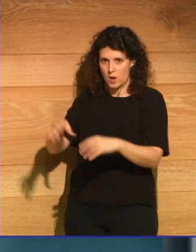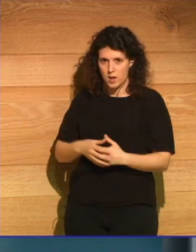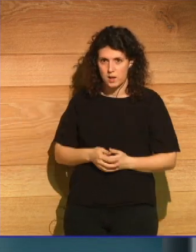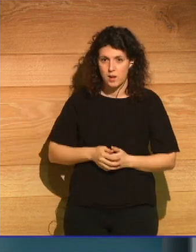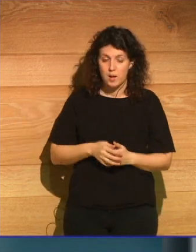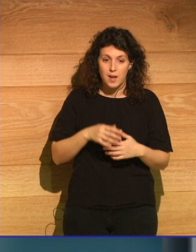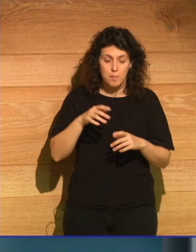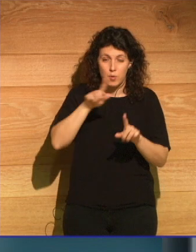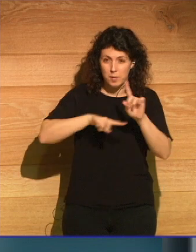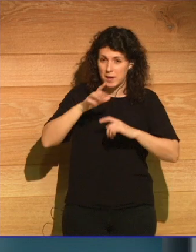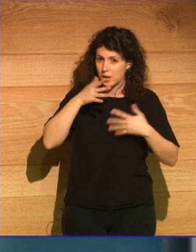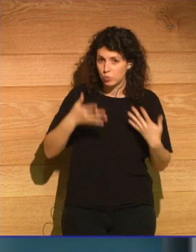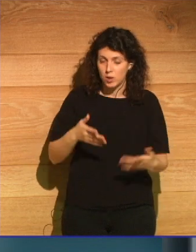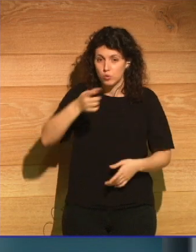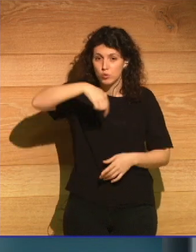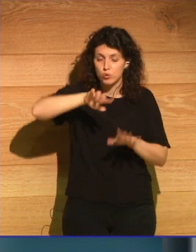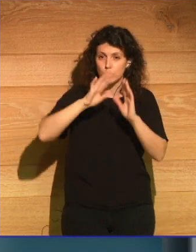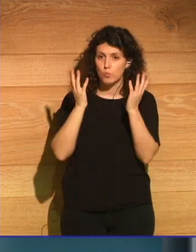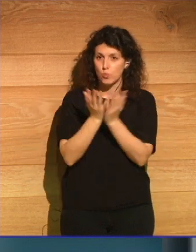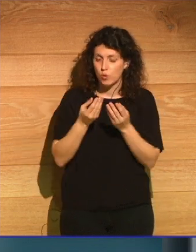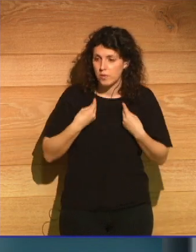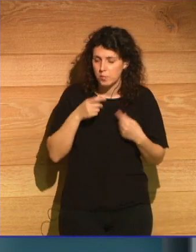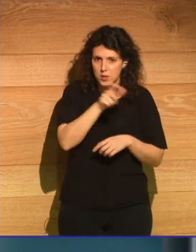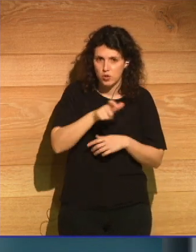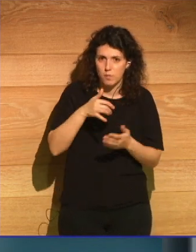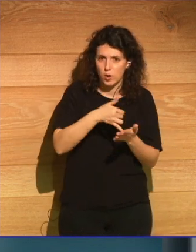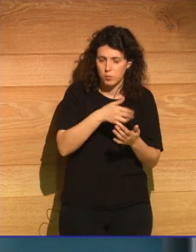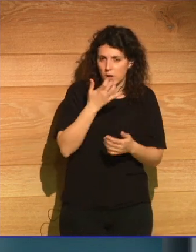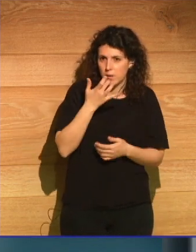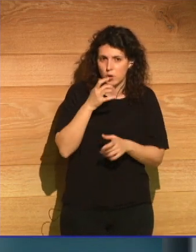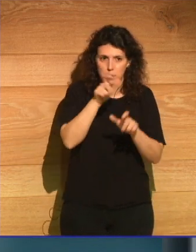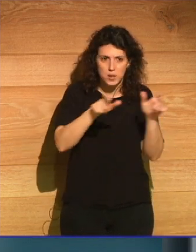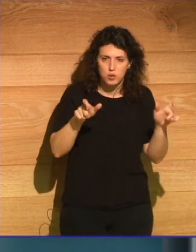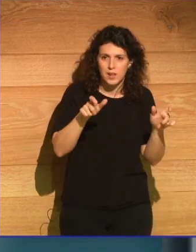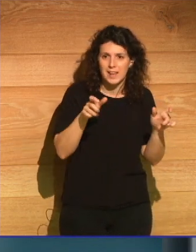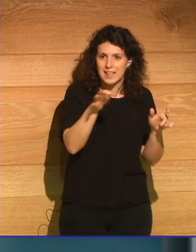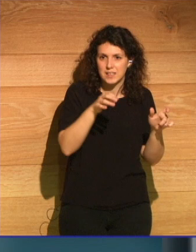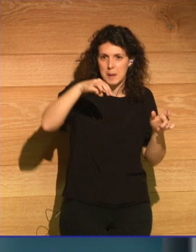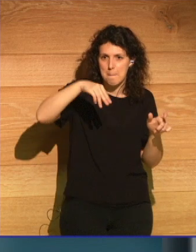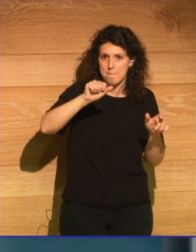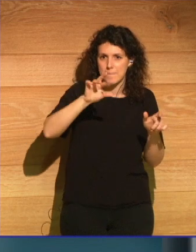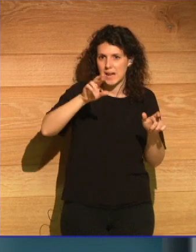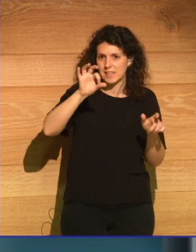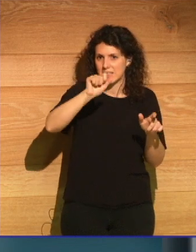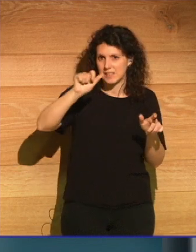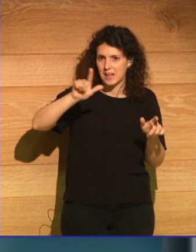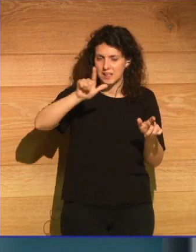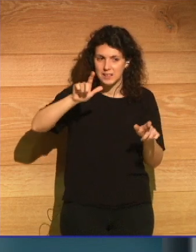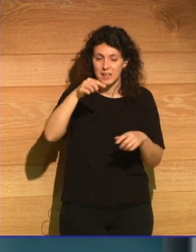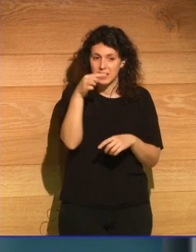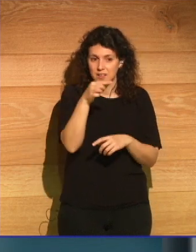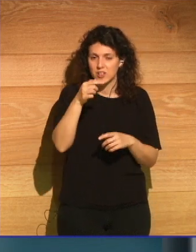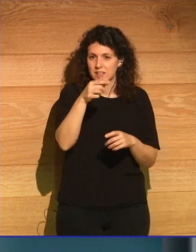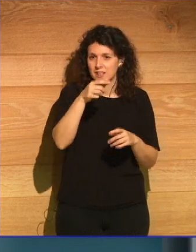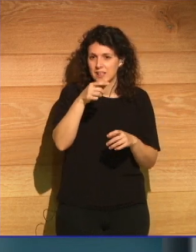vivimos en un mundo en el que los más vulnerables como por ejemplo las personas en las islas Marshall están sintiendo los peores efectos